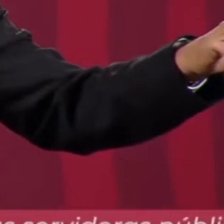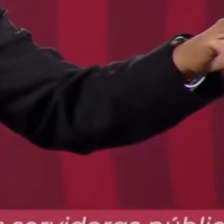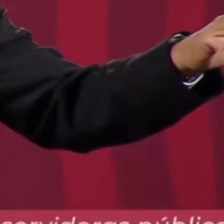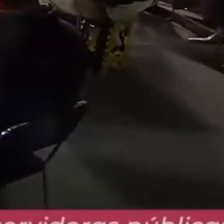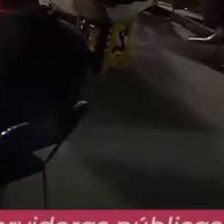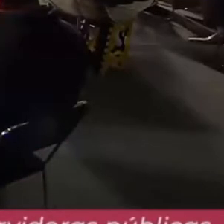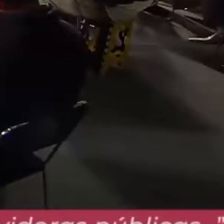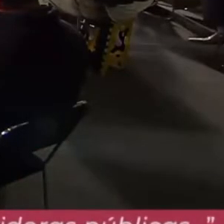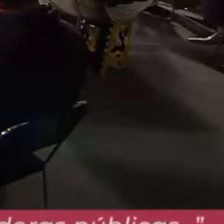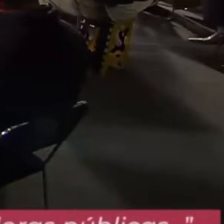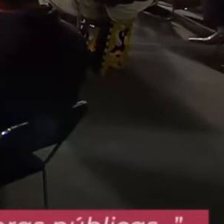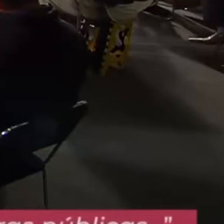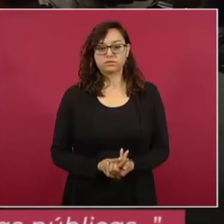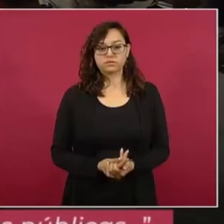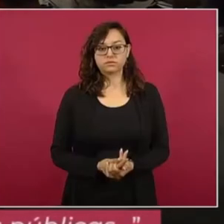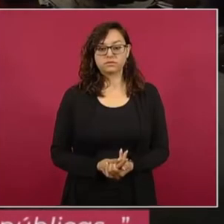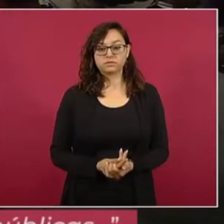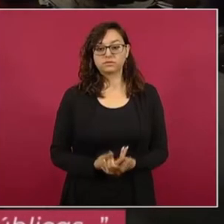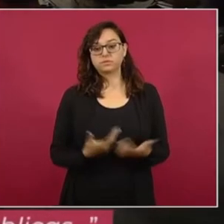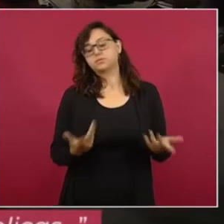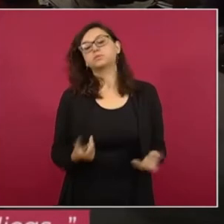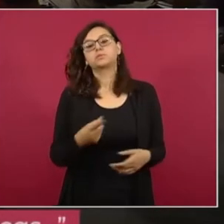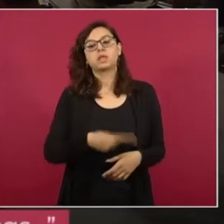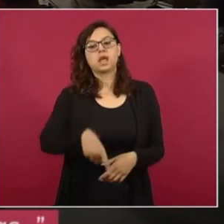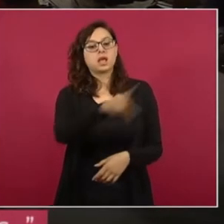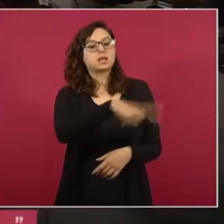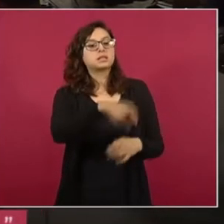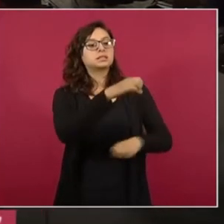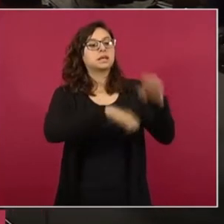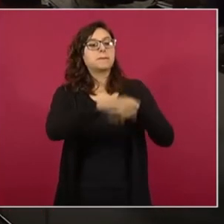improcedentes y los más importantes,